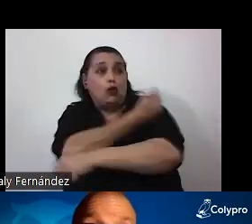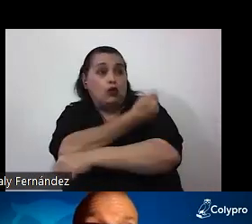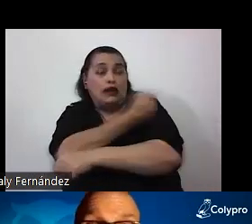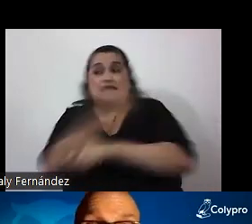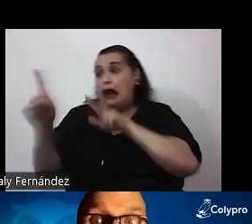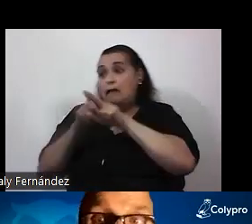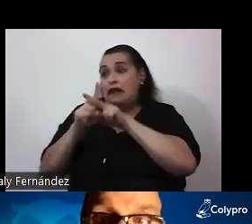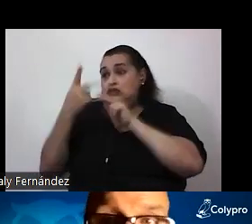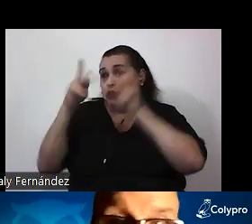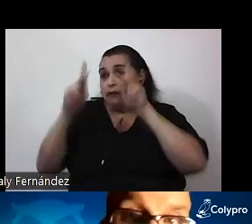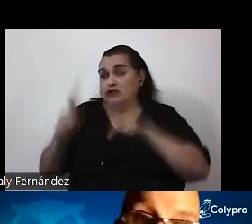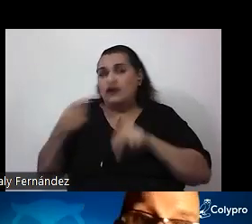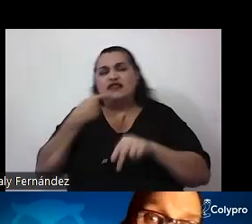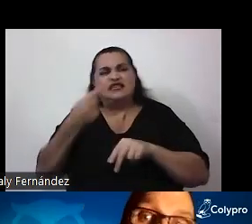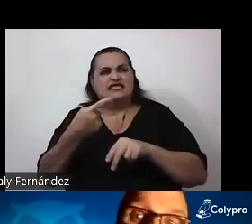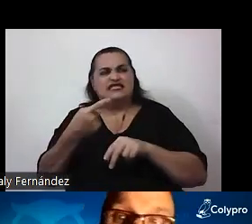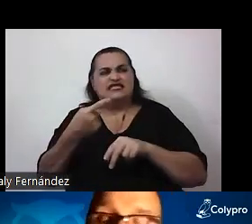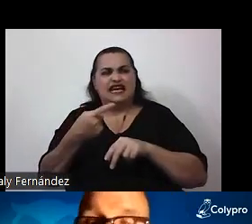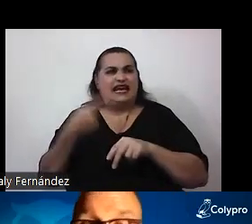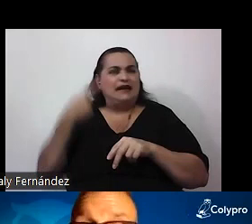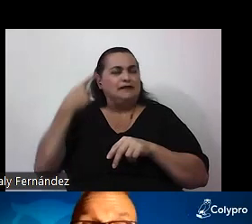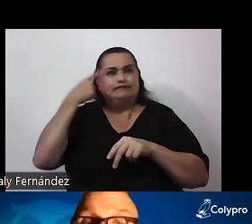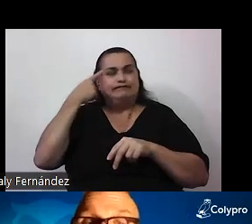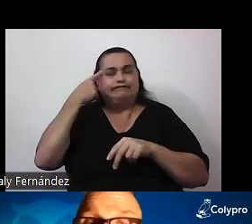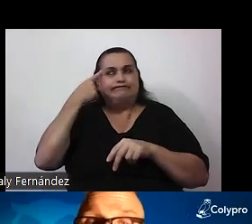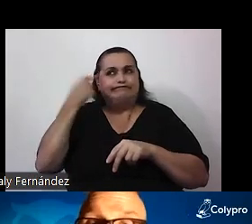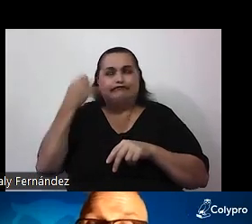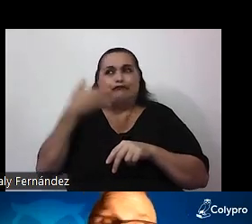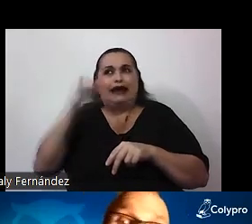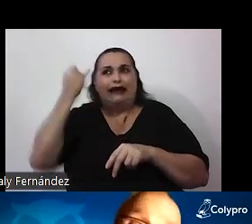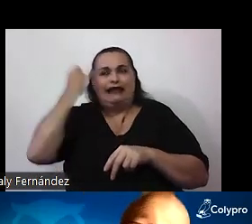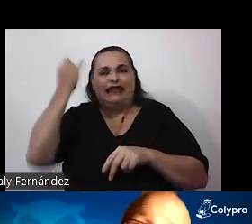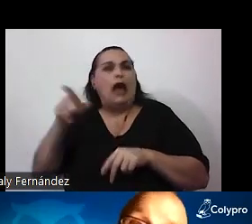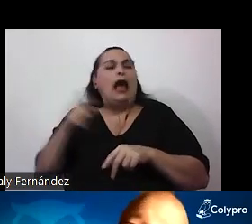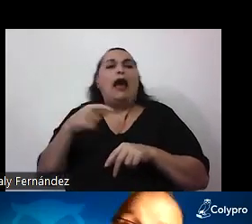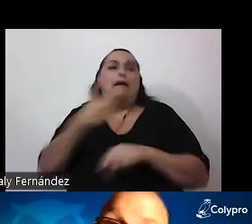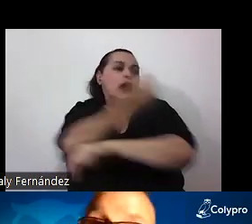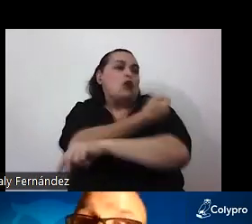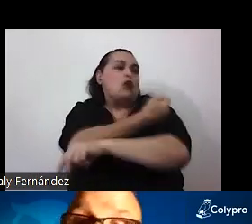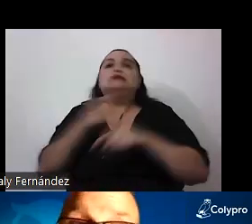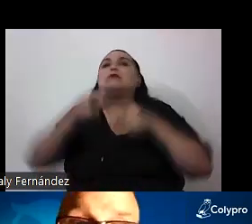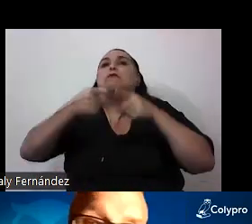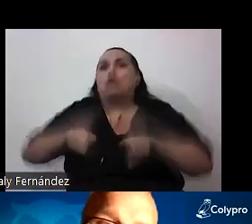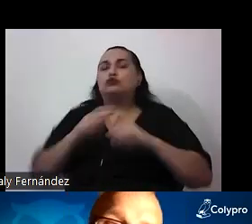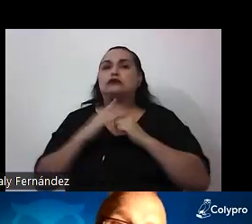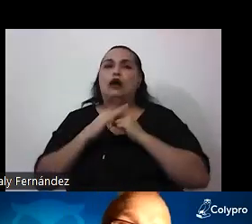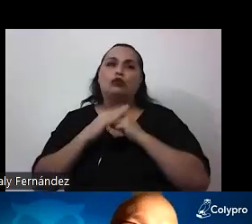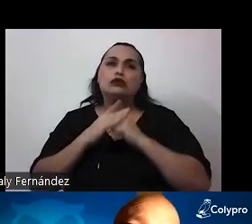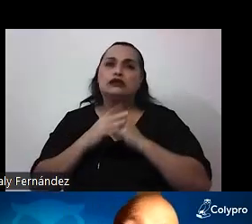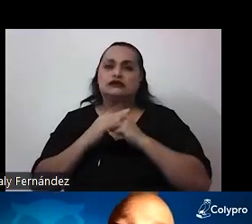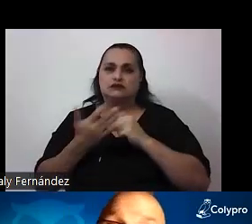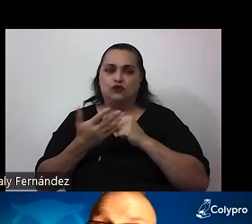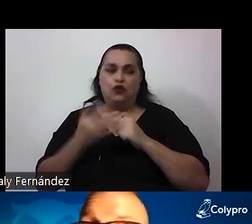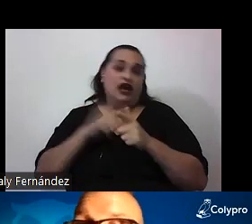sostiene la descabellada idea de que las vacunas producen autismo, bueno, se supone desde este punto de vista